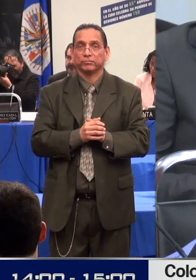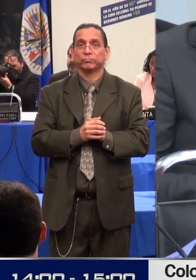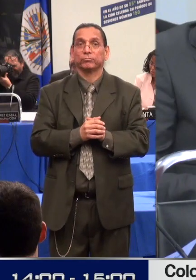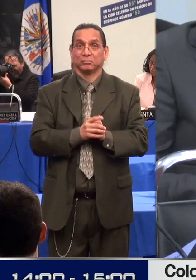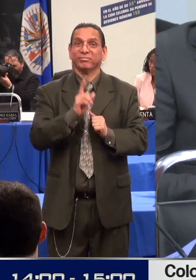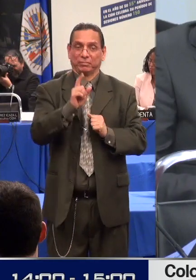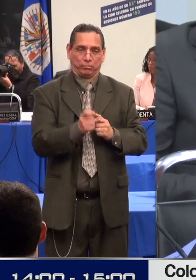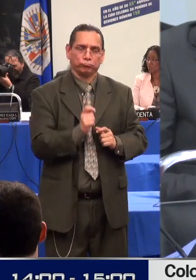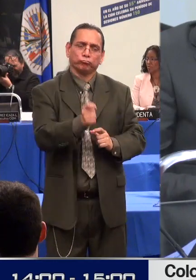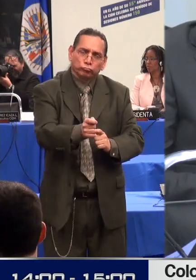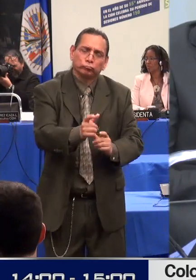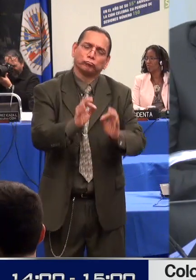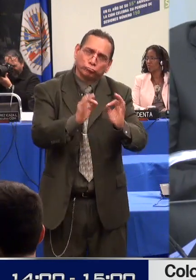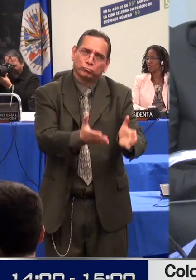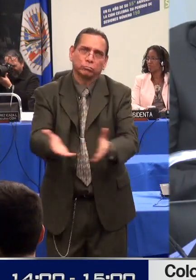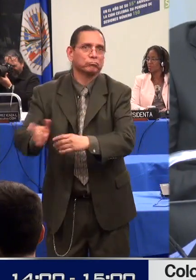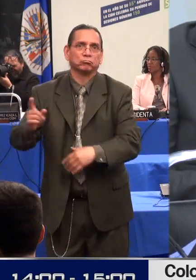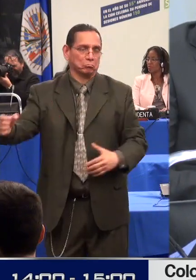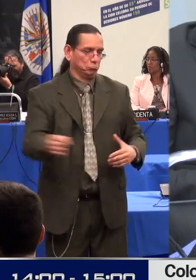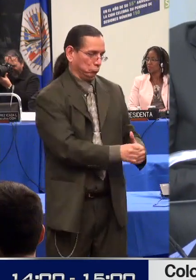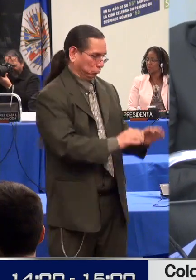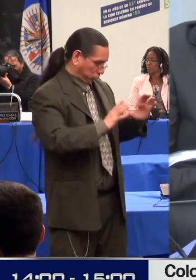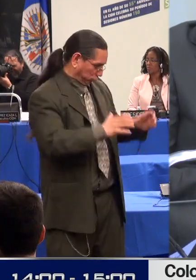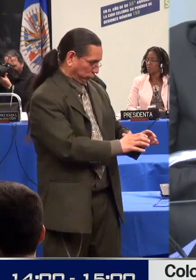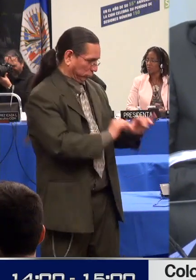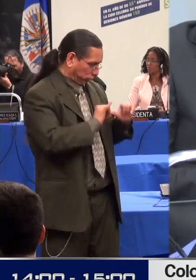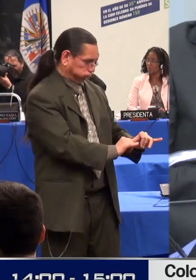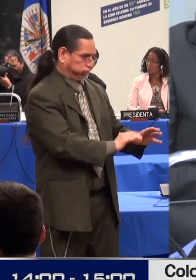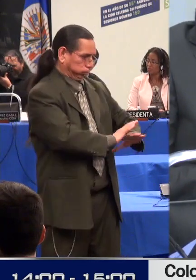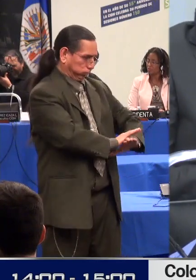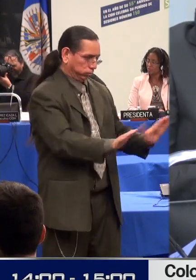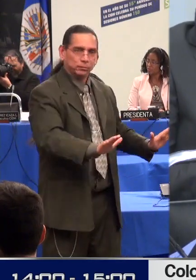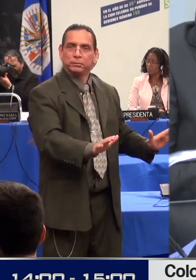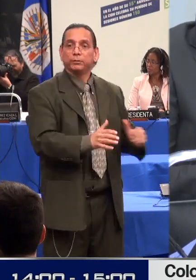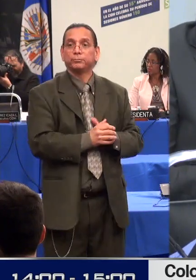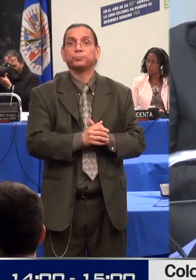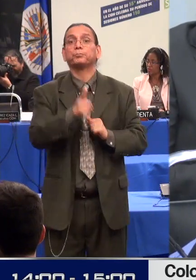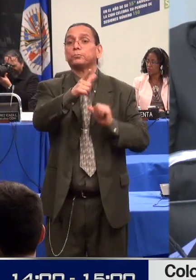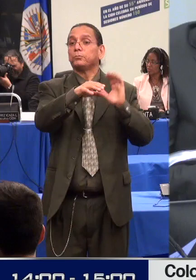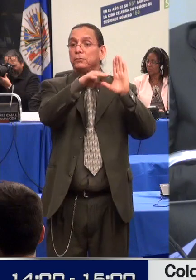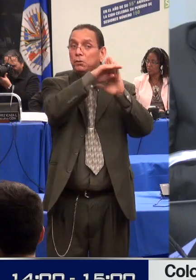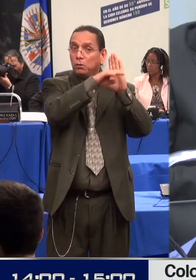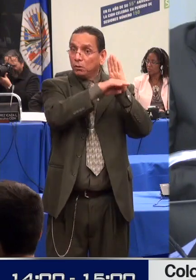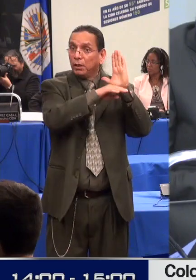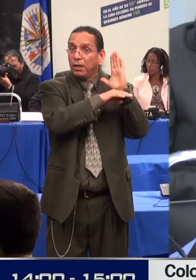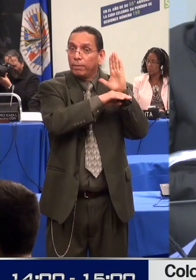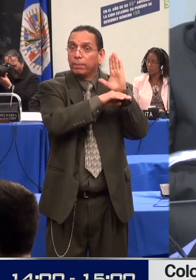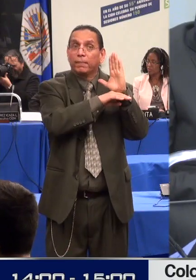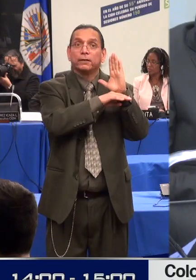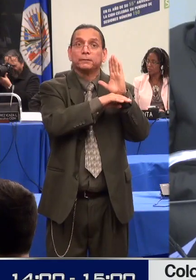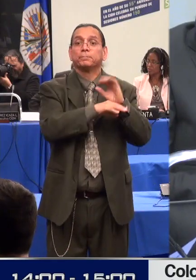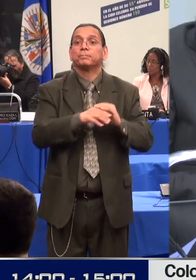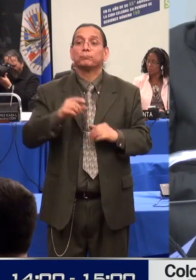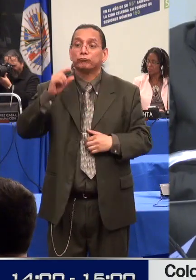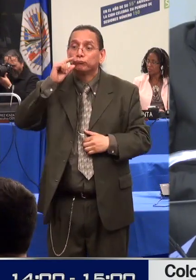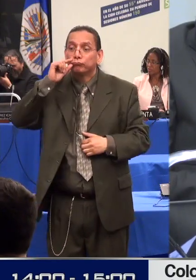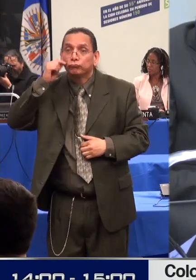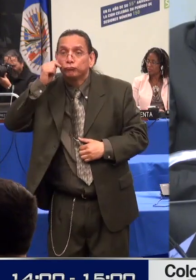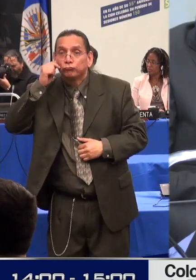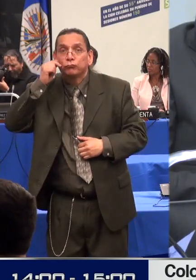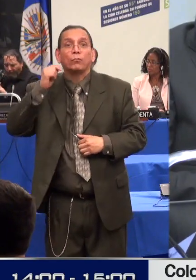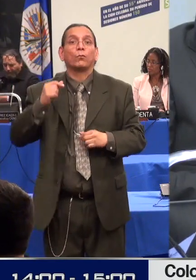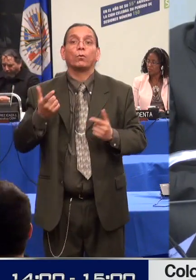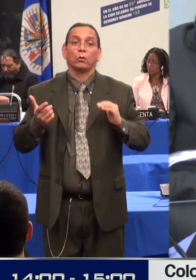de consanguinidad y civil, al Ministerio Público y a los directores de clínicas psiquiátricas respecto de los pacientes en sus propios